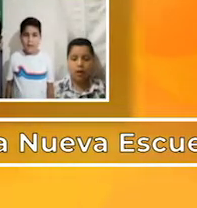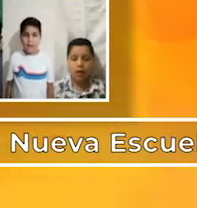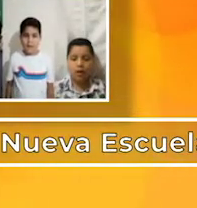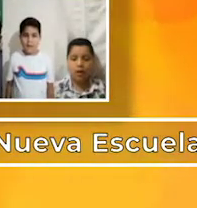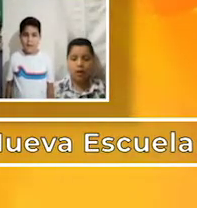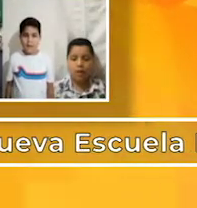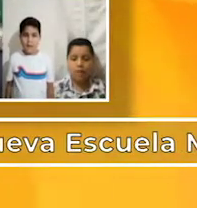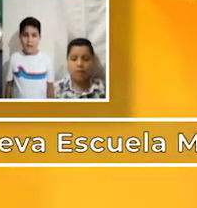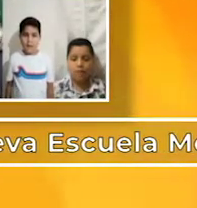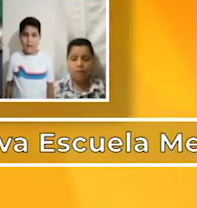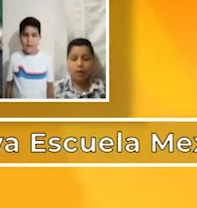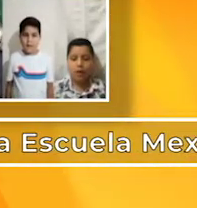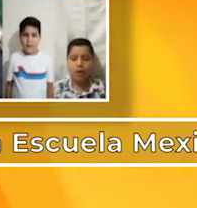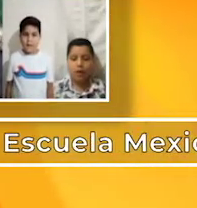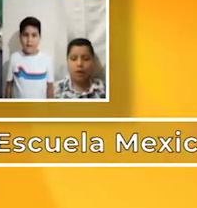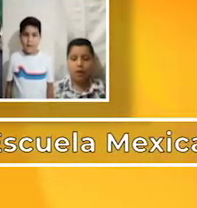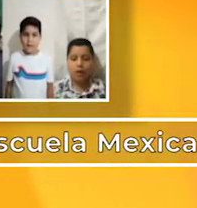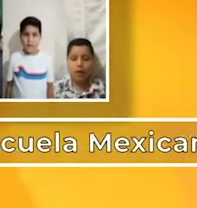¡Acompáñanos!